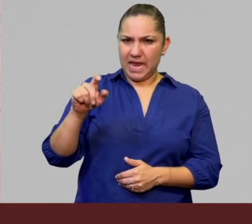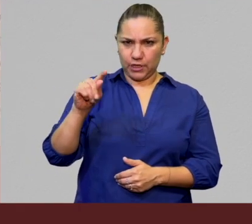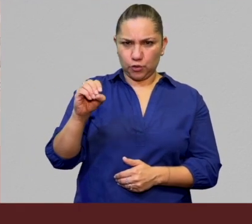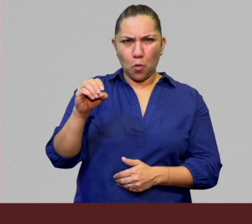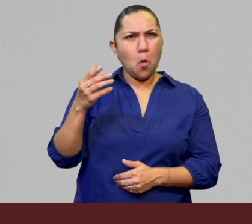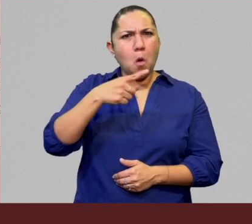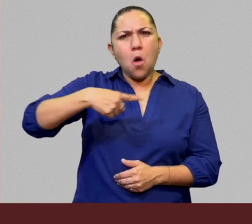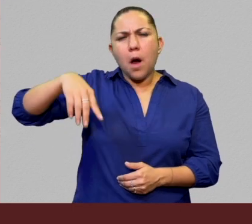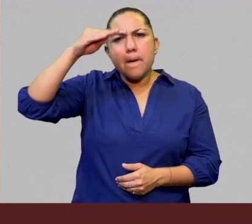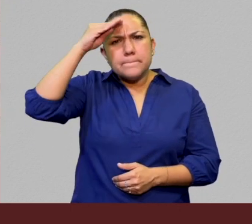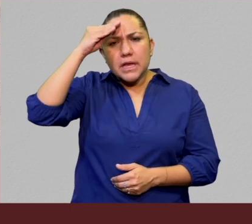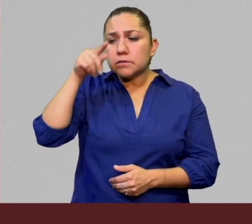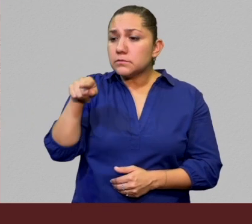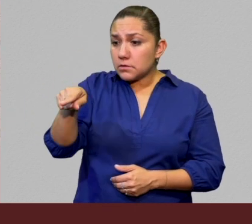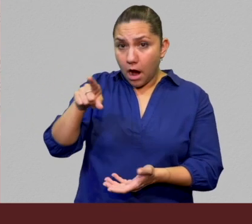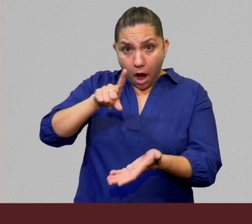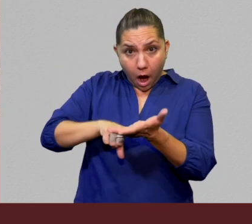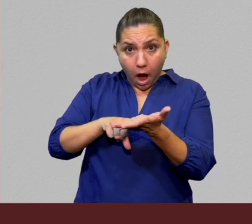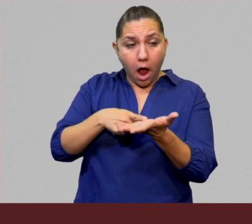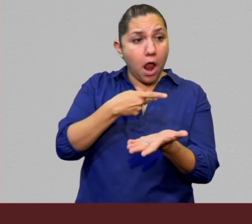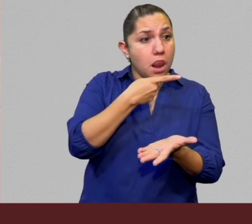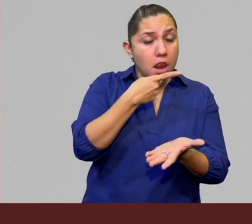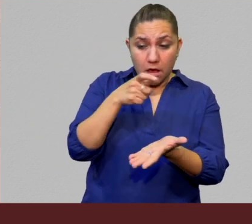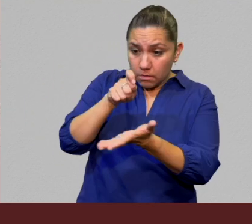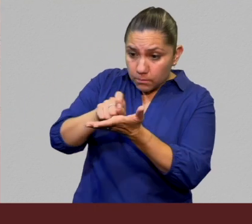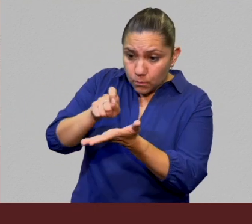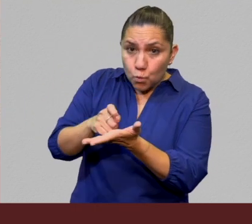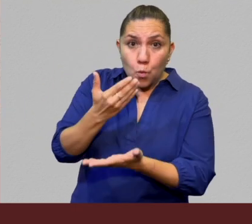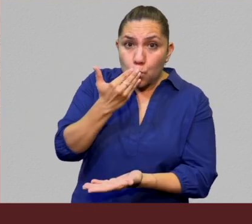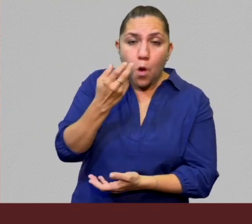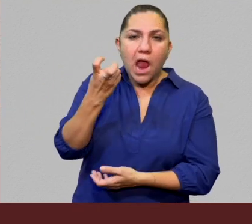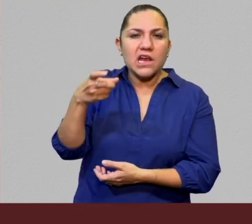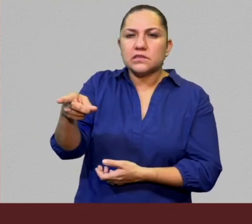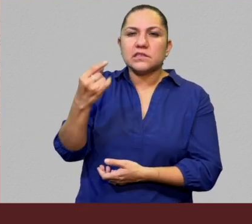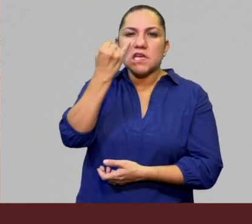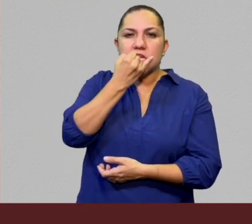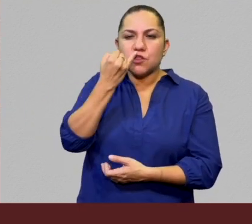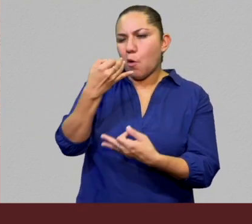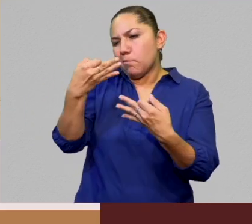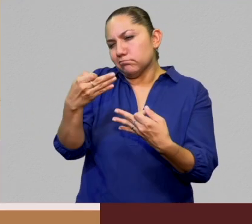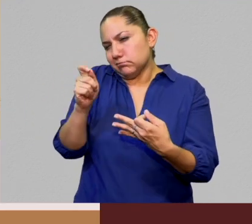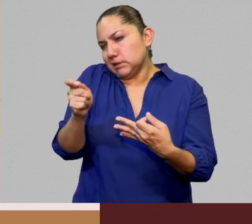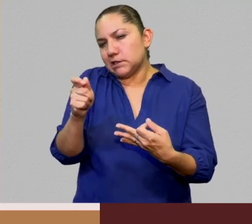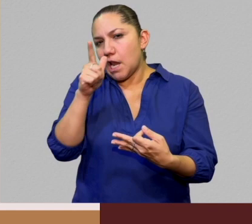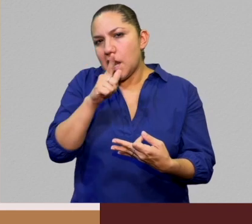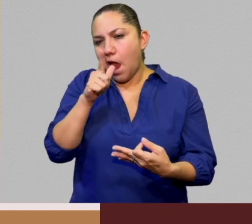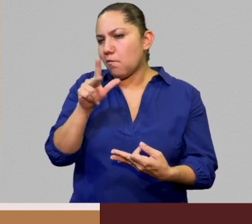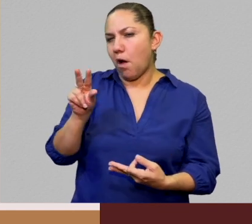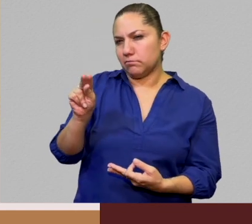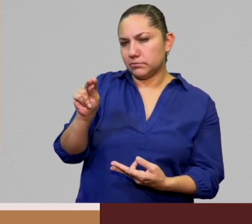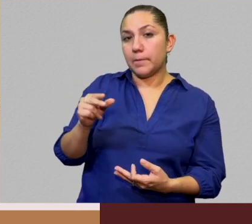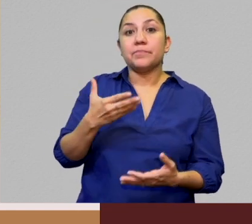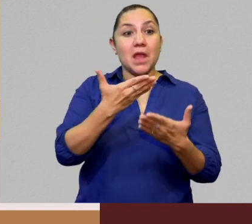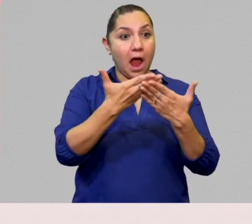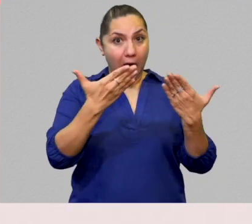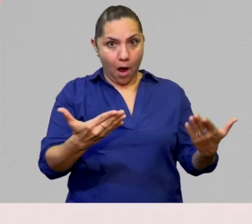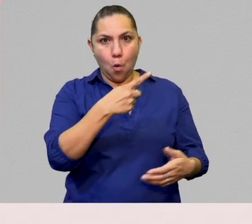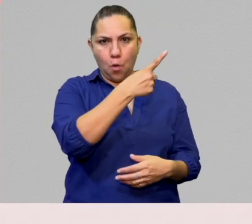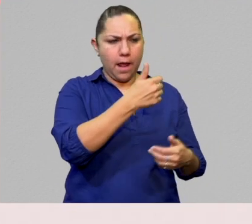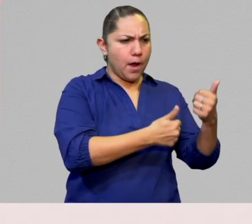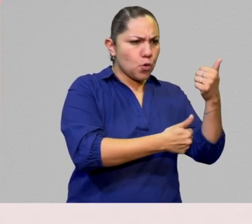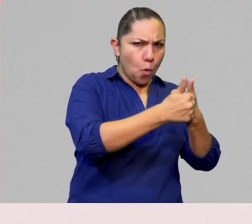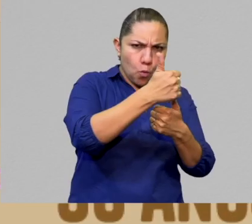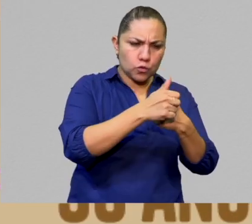argumentando que no son idiomas por su falta de escritura. Hoy en día, el concurso Nezahual